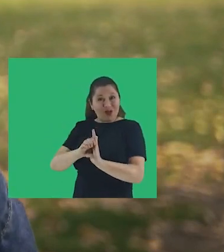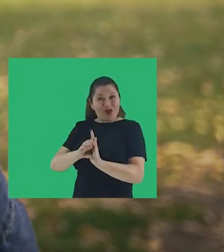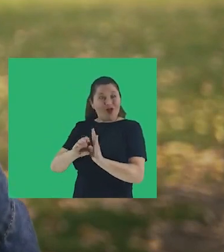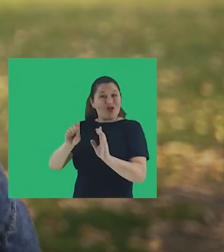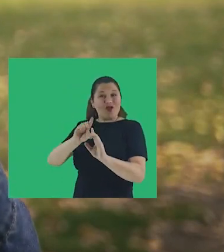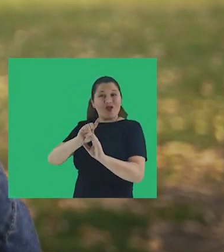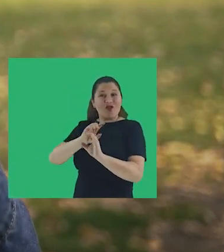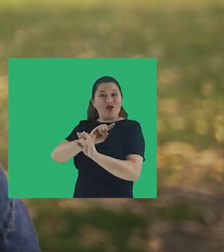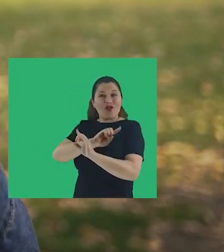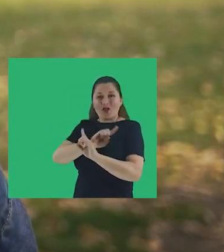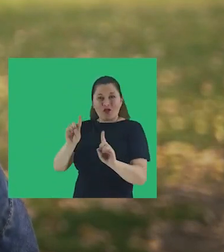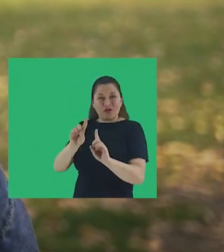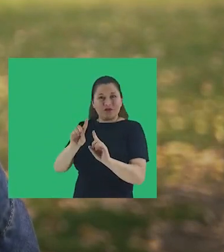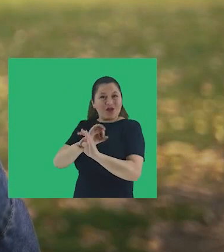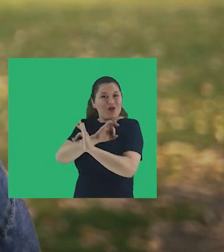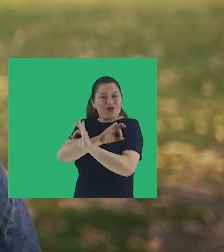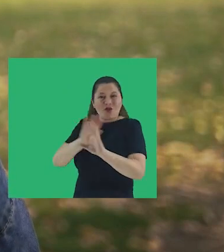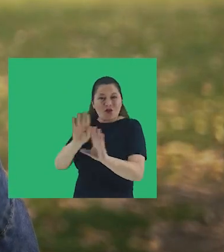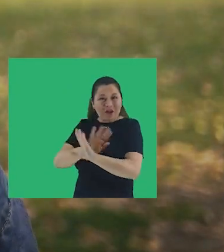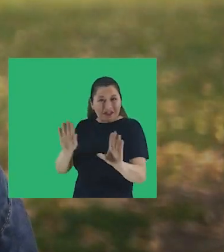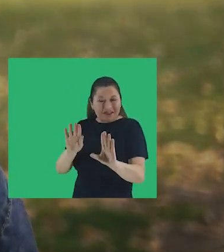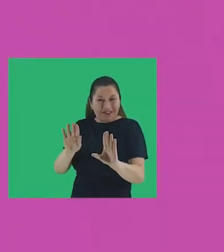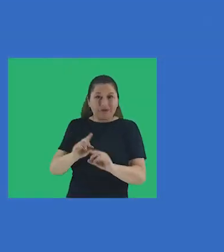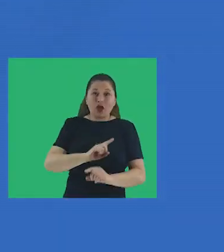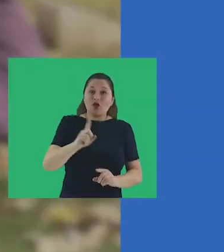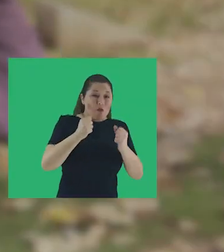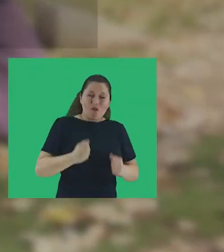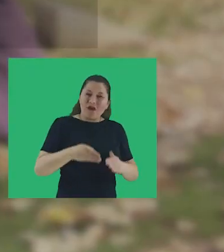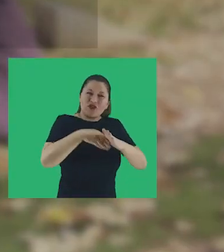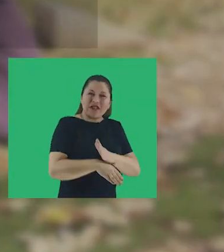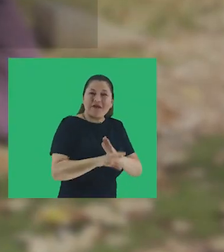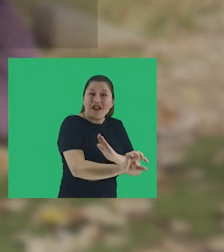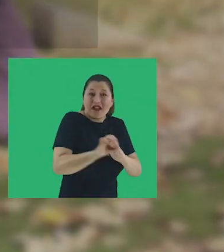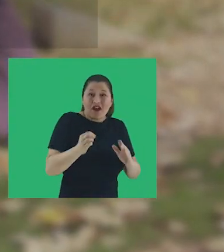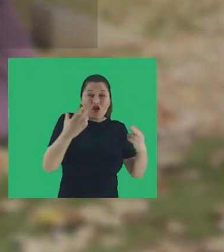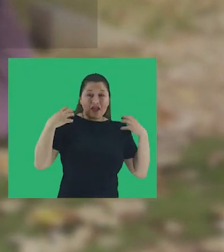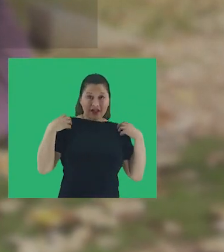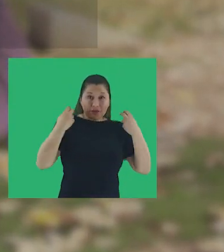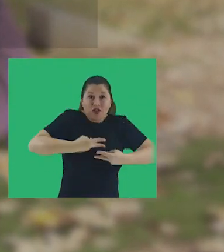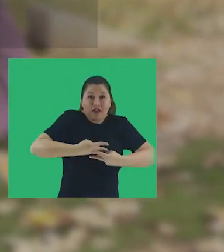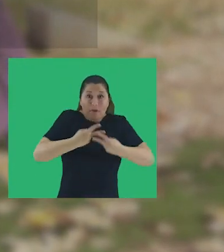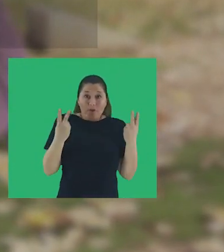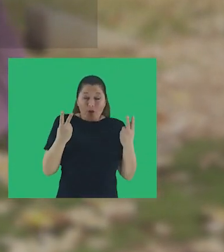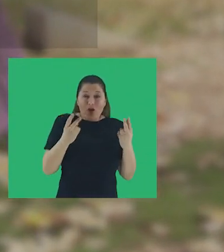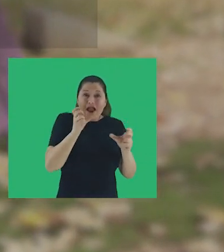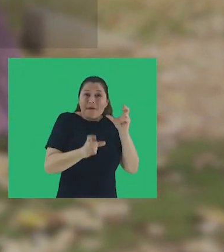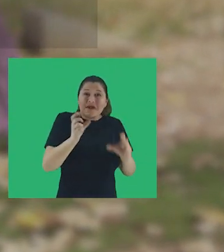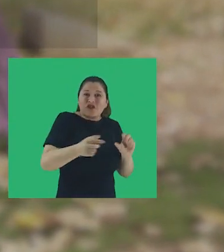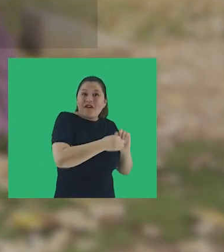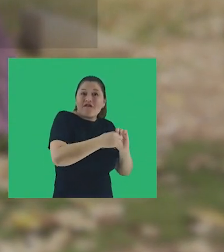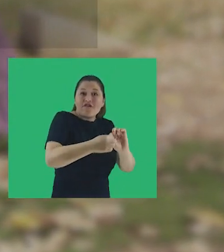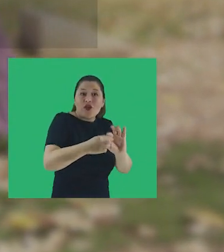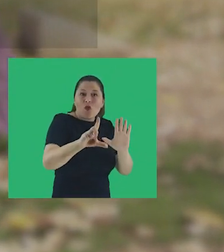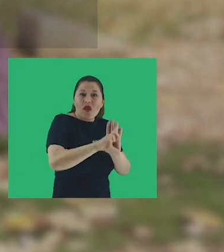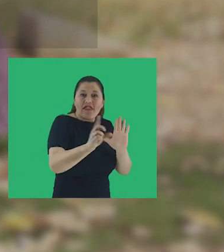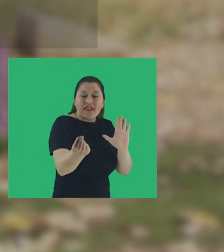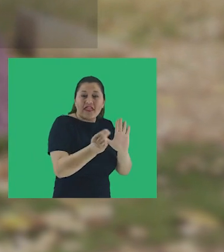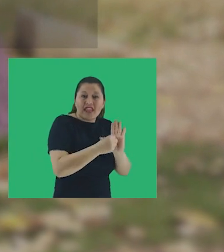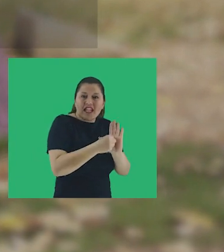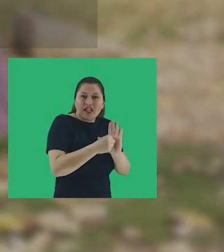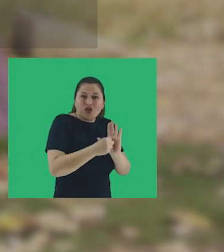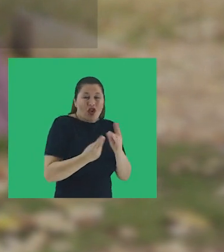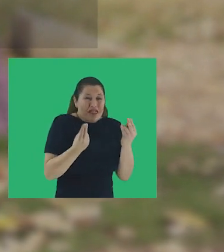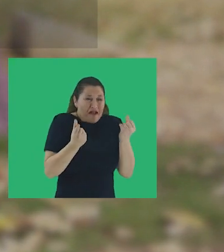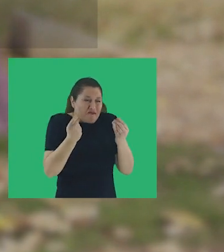constitución ya no, no más. No podrán optar a cargos públicos ni de elección popular las personas con